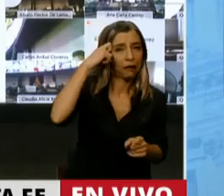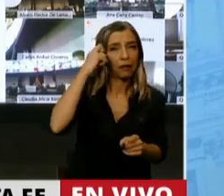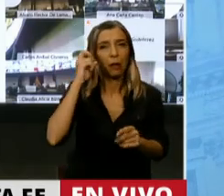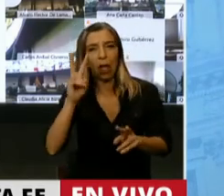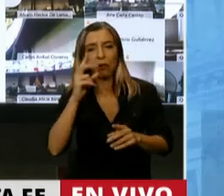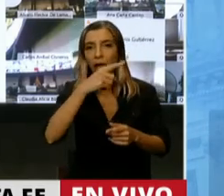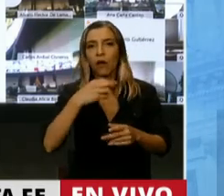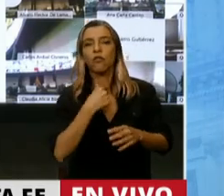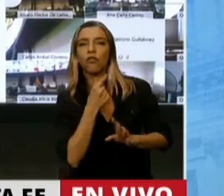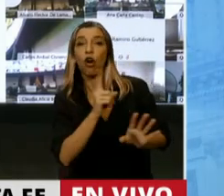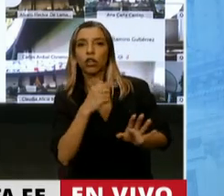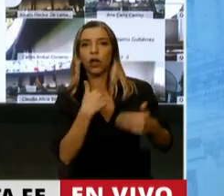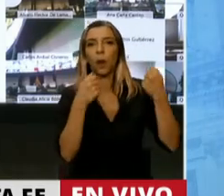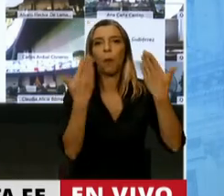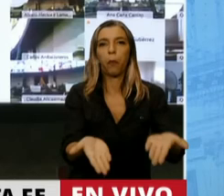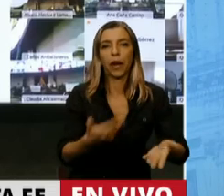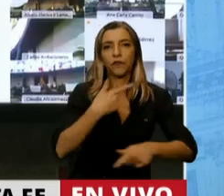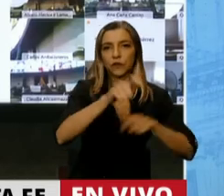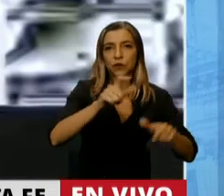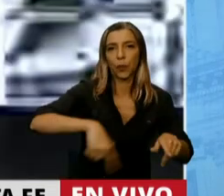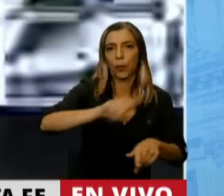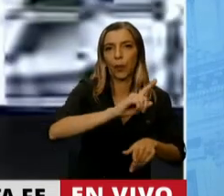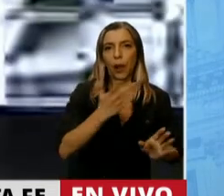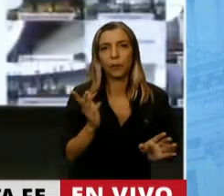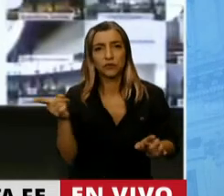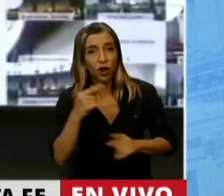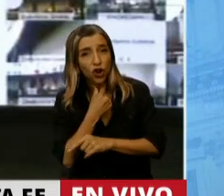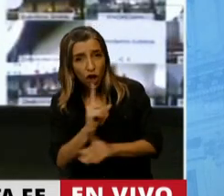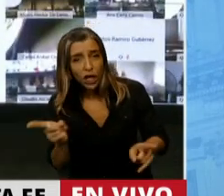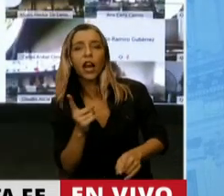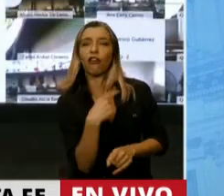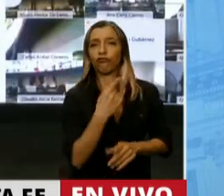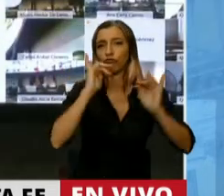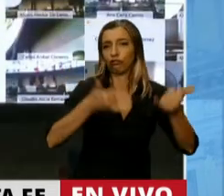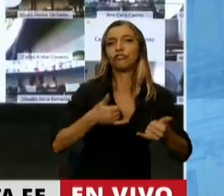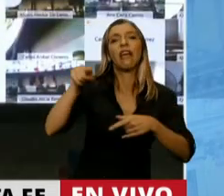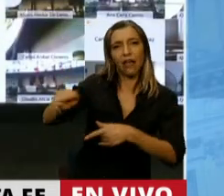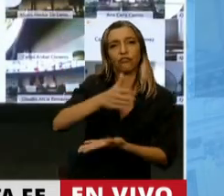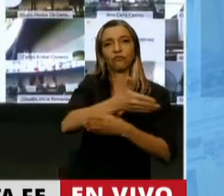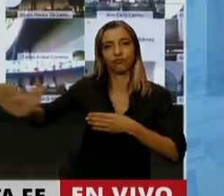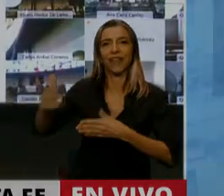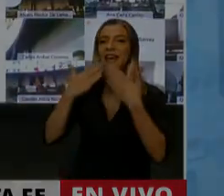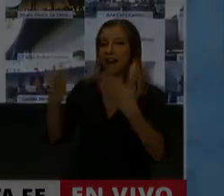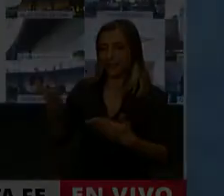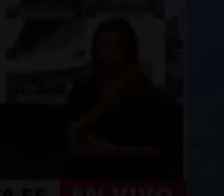establecer agenda en común, en beneficio de todos los argentinos y argentinas. Gracias, Presidente. Gracias, Diputado Contigiani.